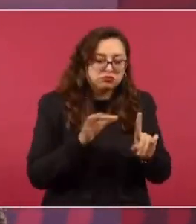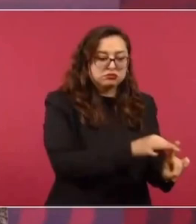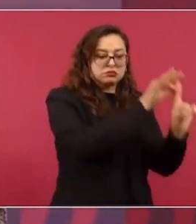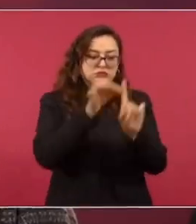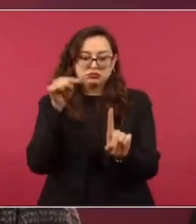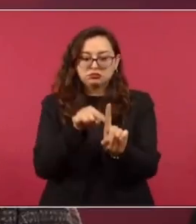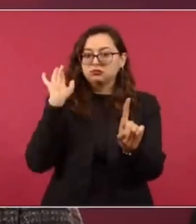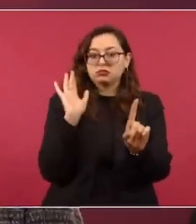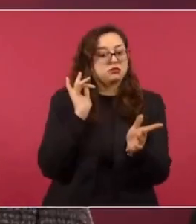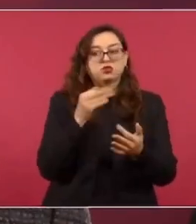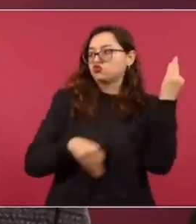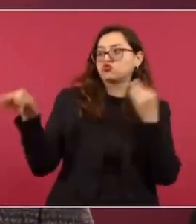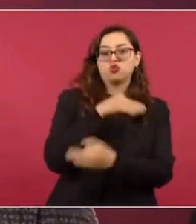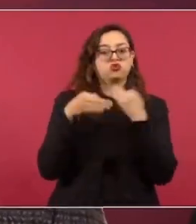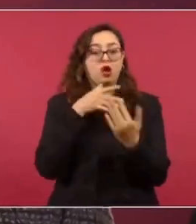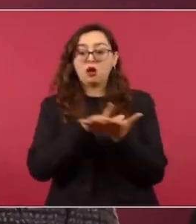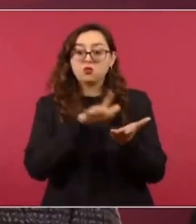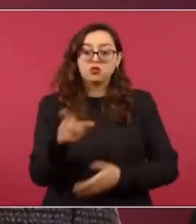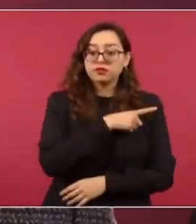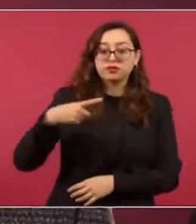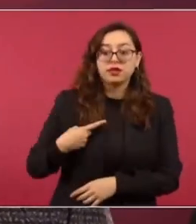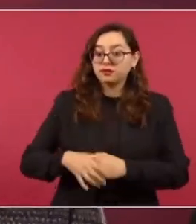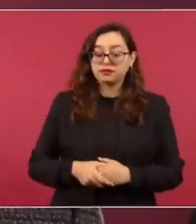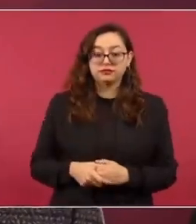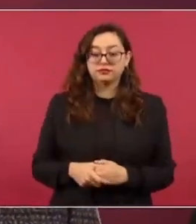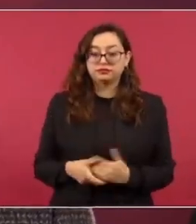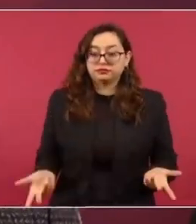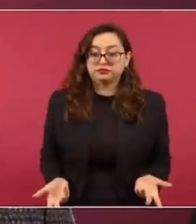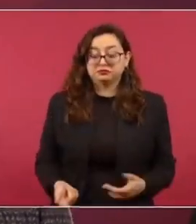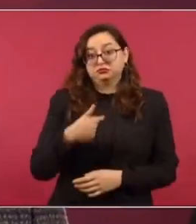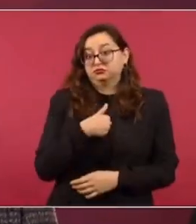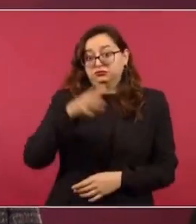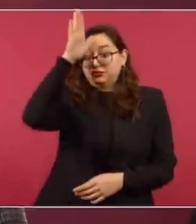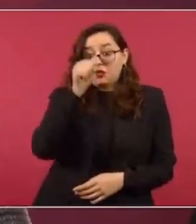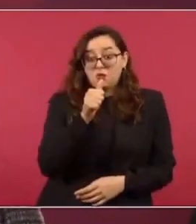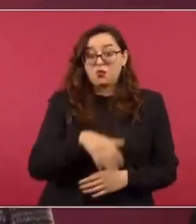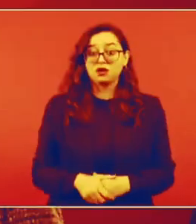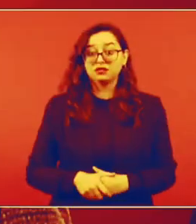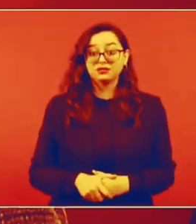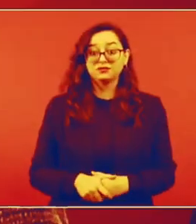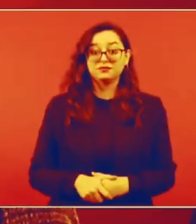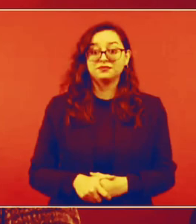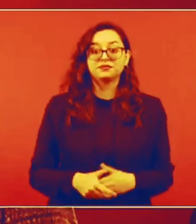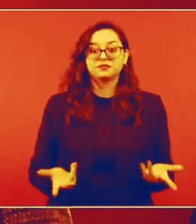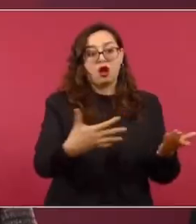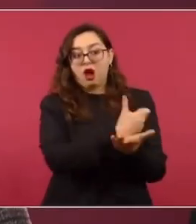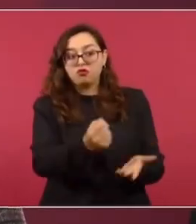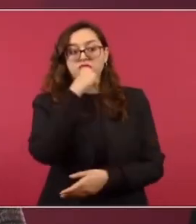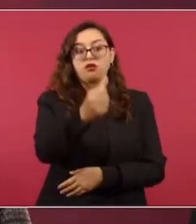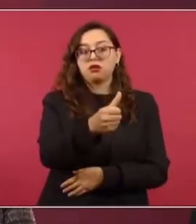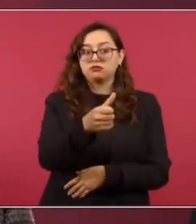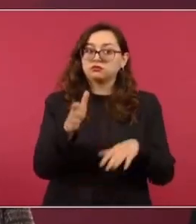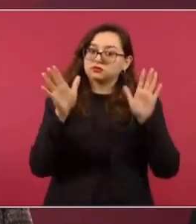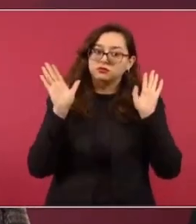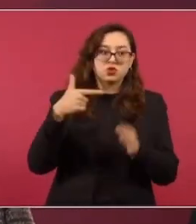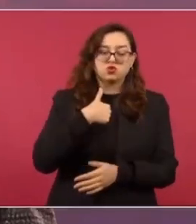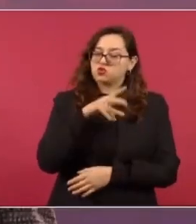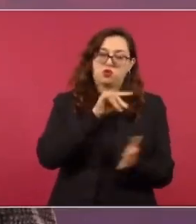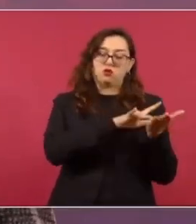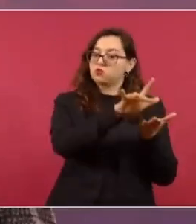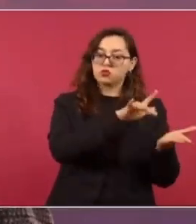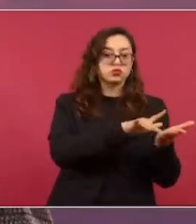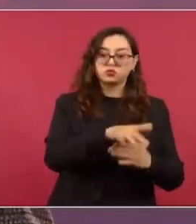apoya. Entonces esto lo reitero para que nadie use mi nombre. Yo apoyo